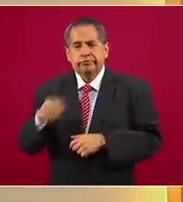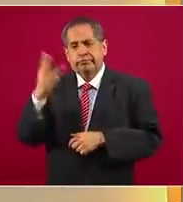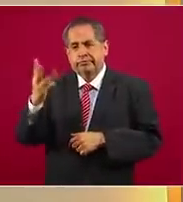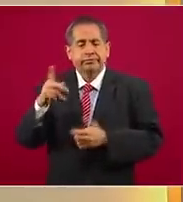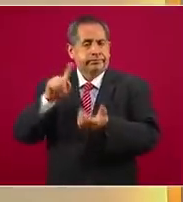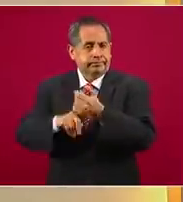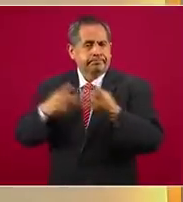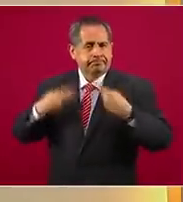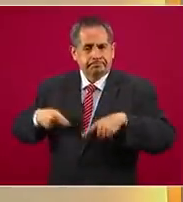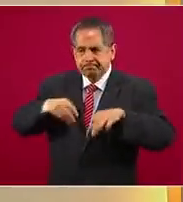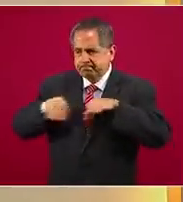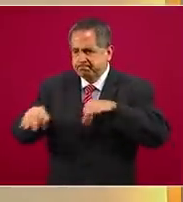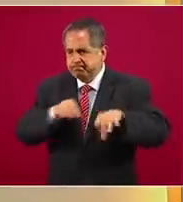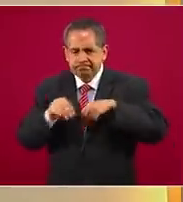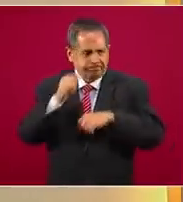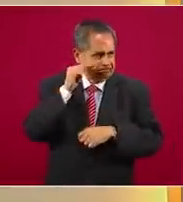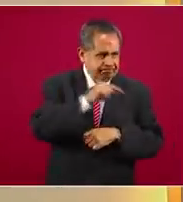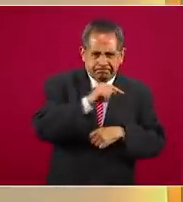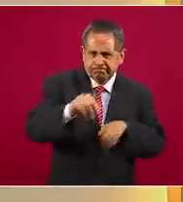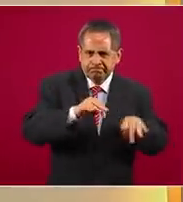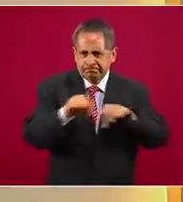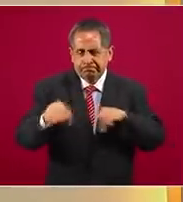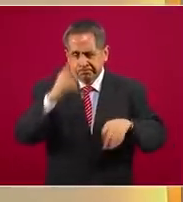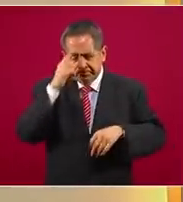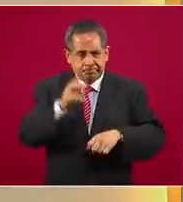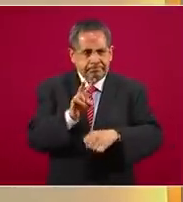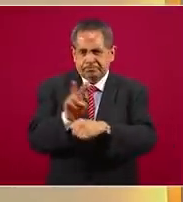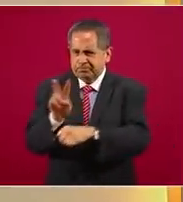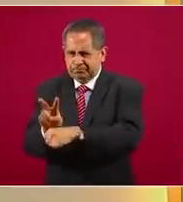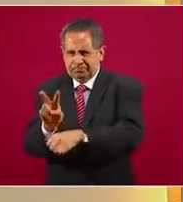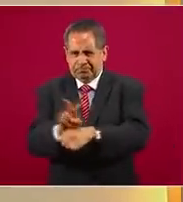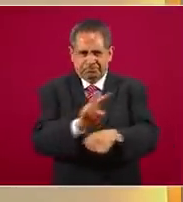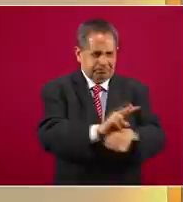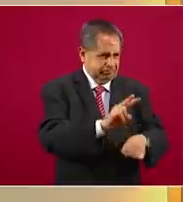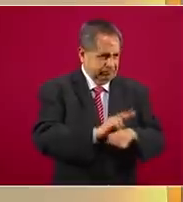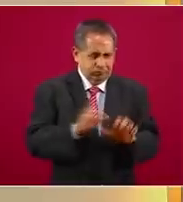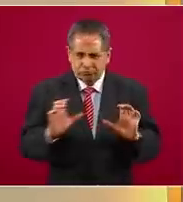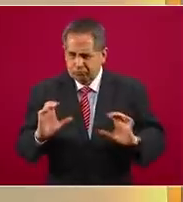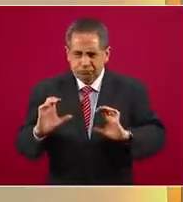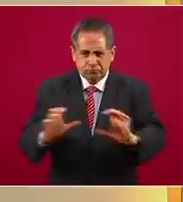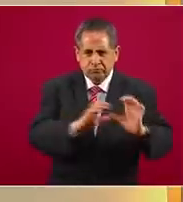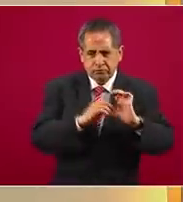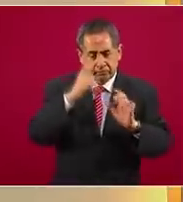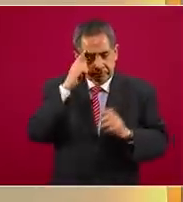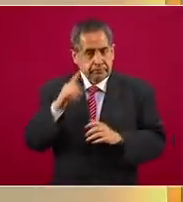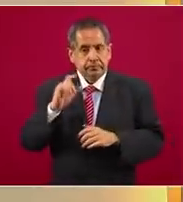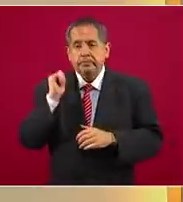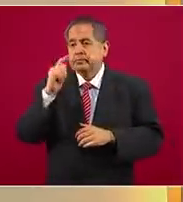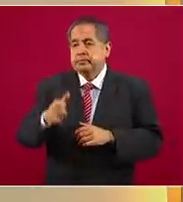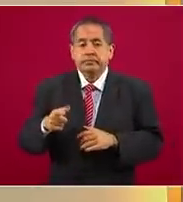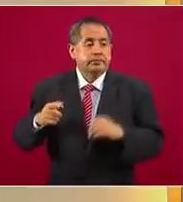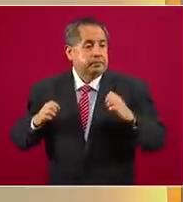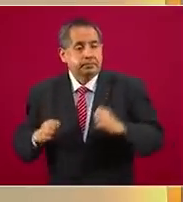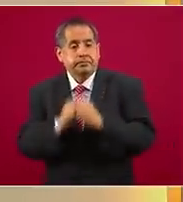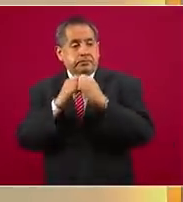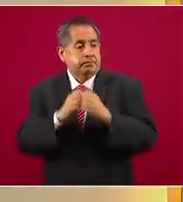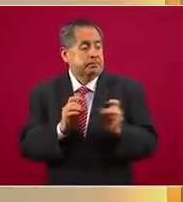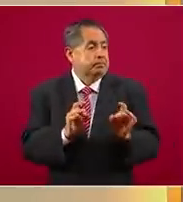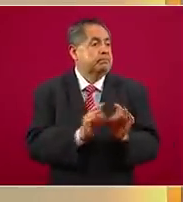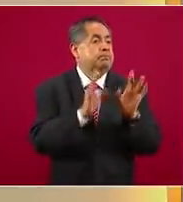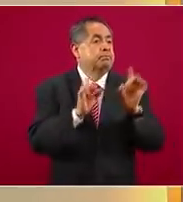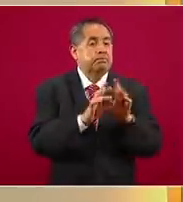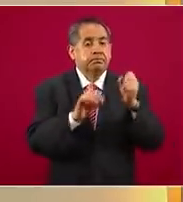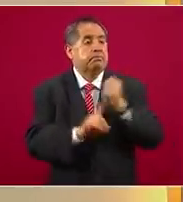elementos realizando esta actividad para vigilar accesos, para tener ahí fuerzas de reacción que puedan responder a